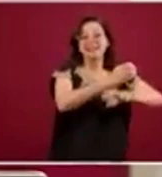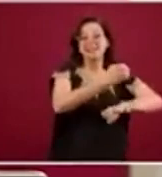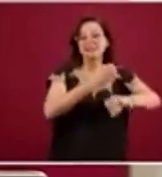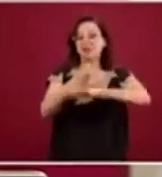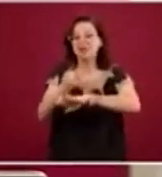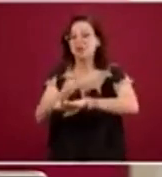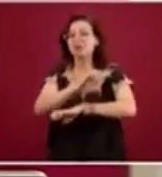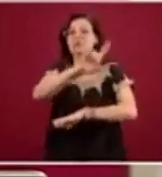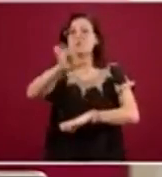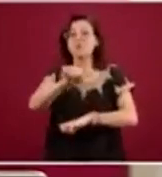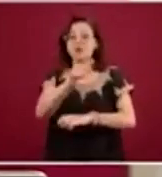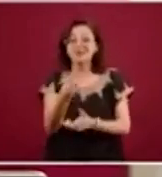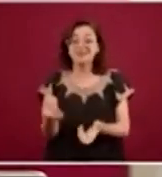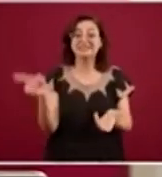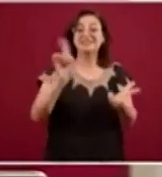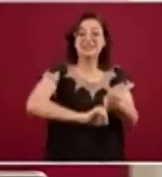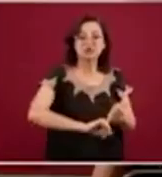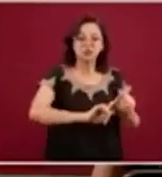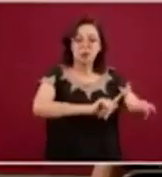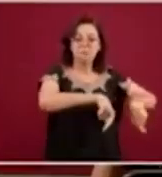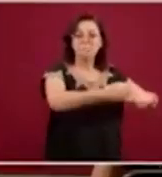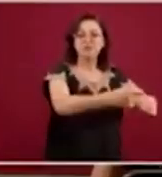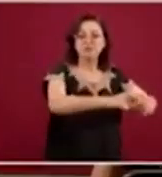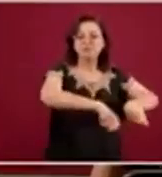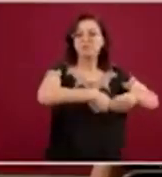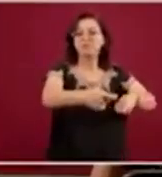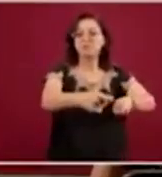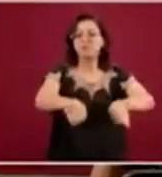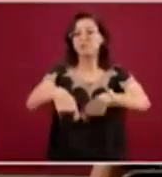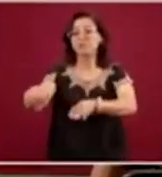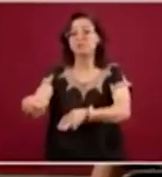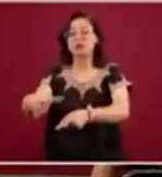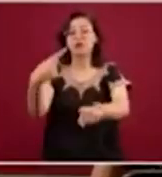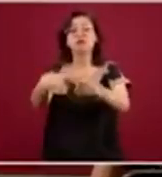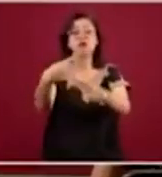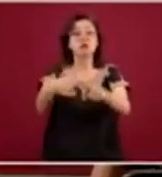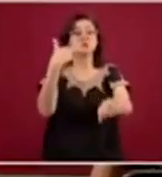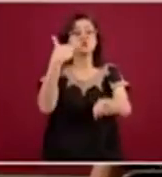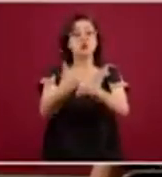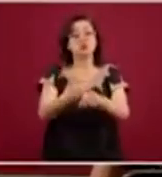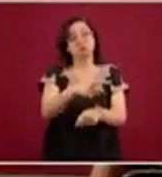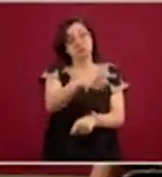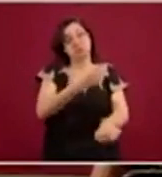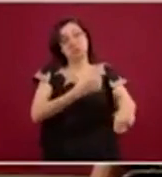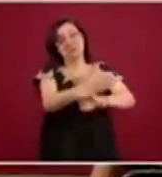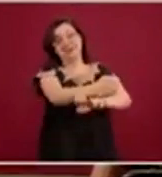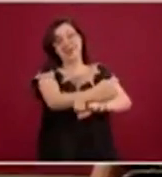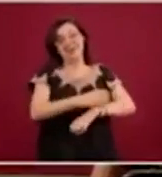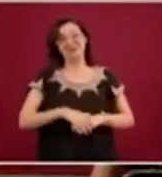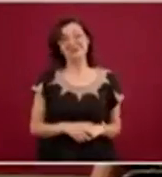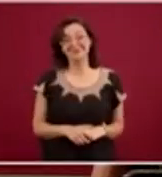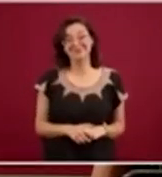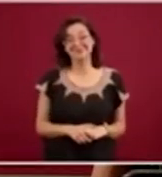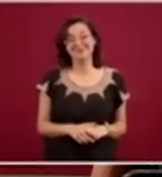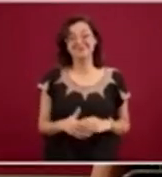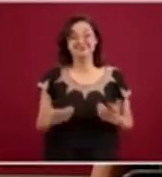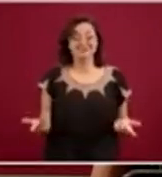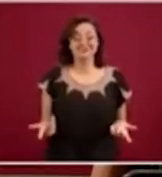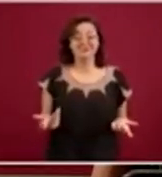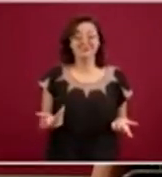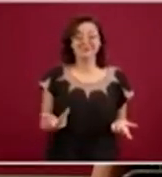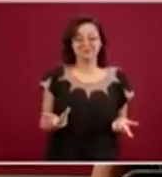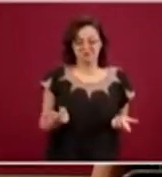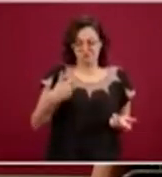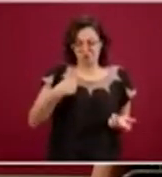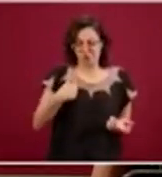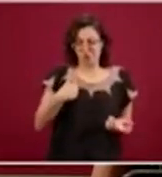interior del Estado, que es responsabilidad administrativa y legal del Estado. Nos interesa mucho, se la cambio su pregunta por